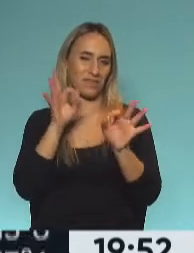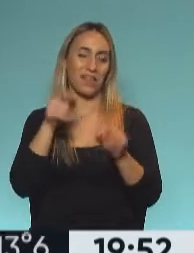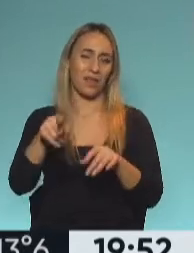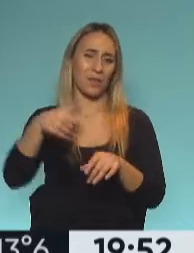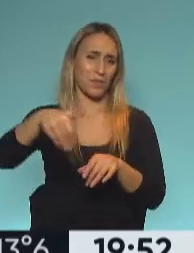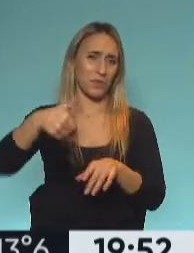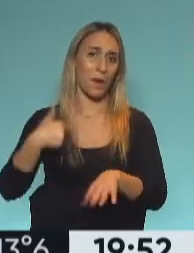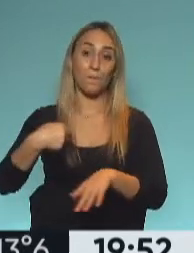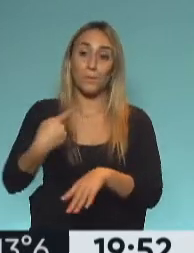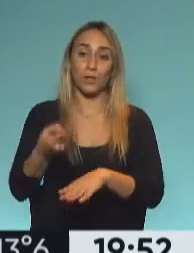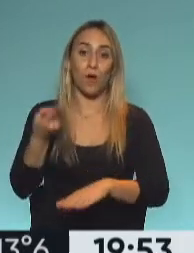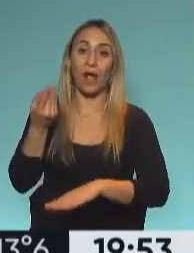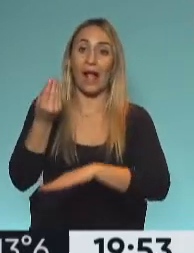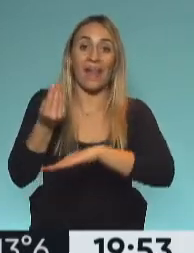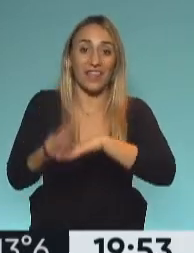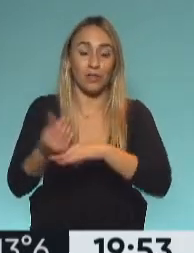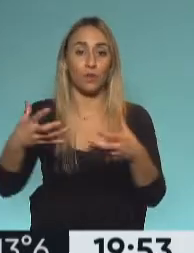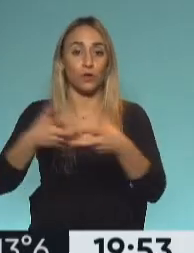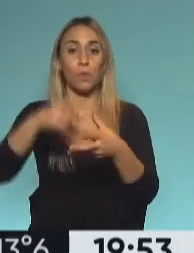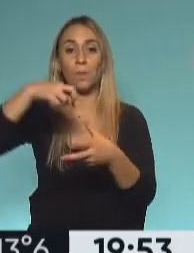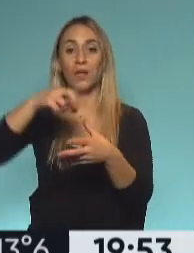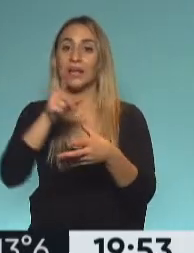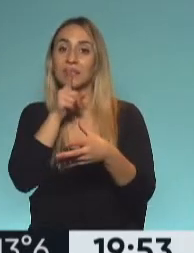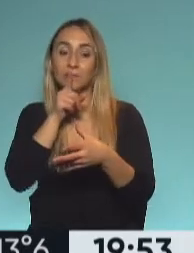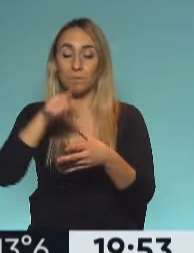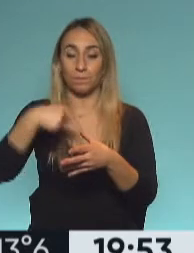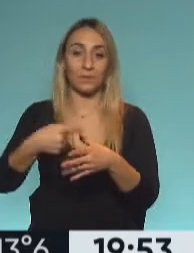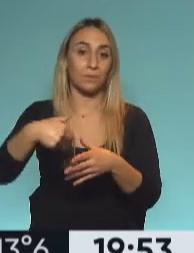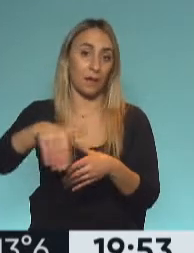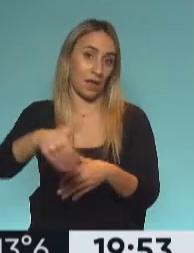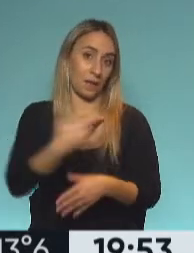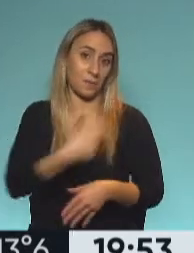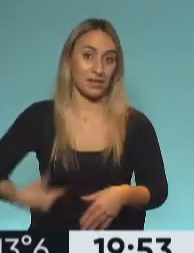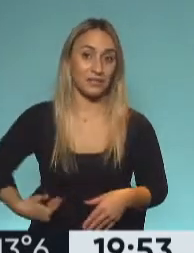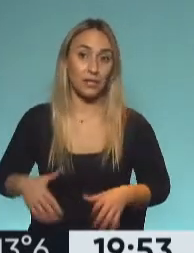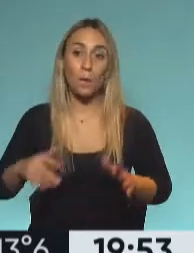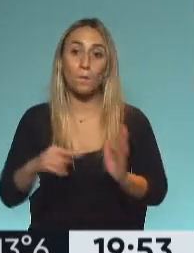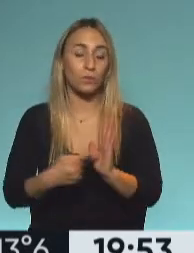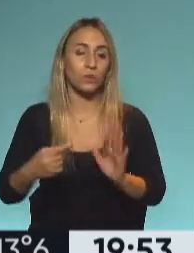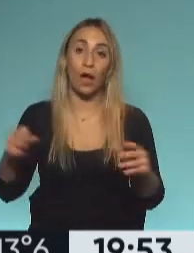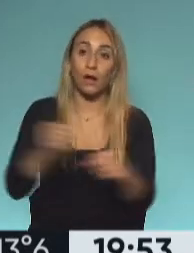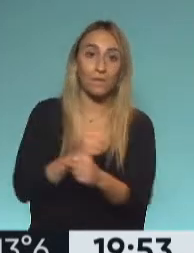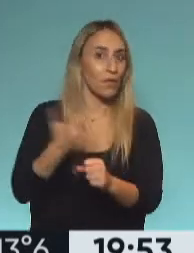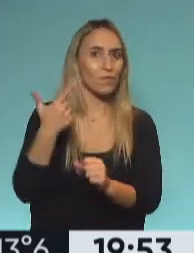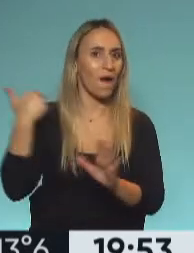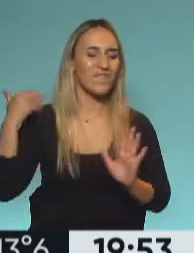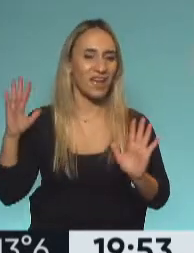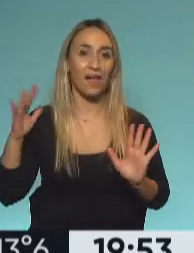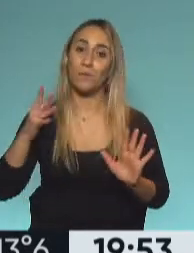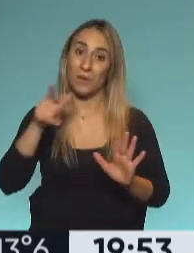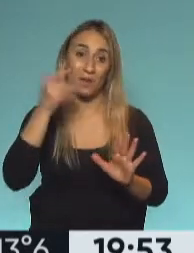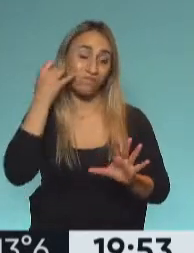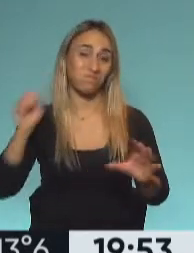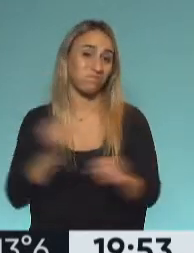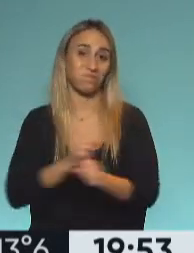próximo candidato por el PT a la presidencia del año que viene, pero no se habían confirmado. Bueno, ya estaría confirmado